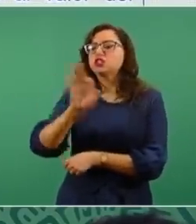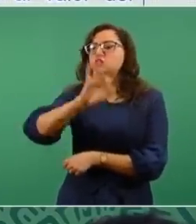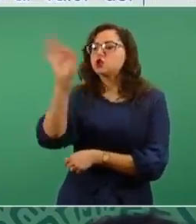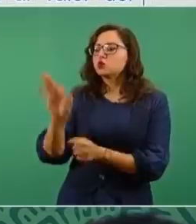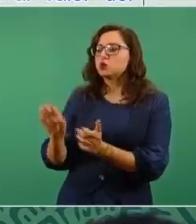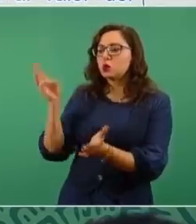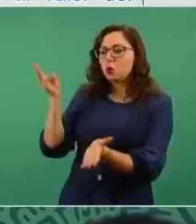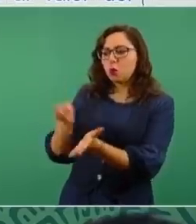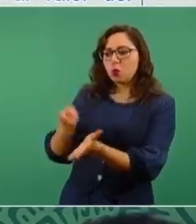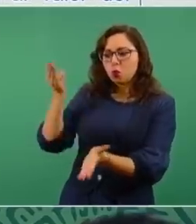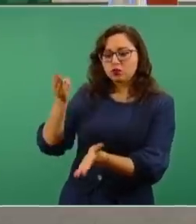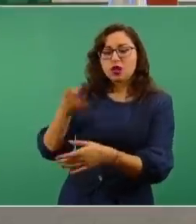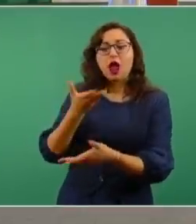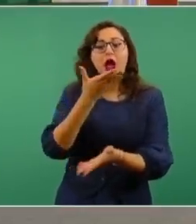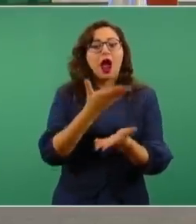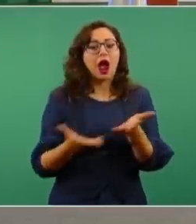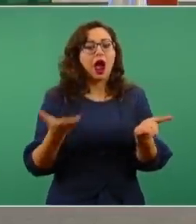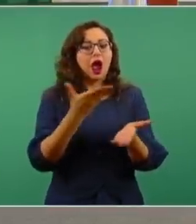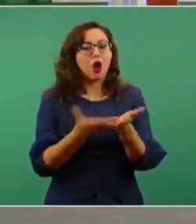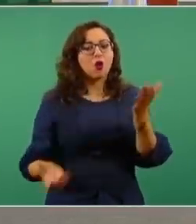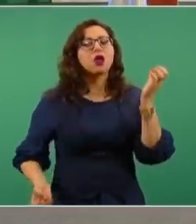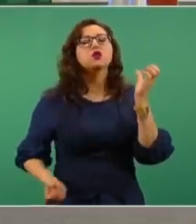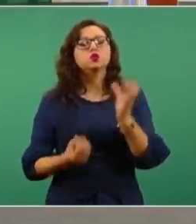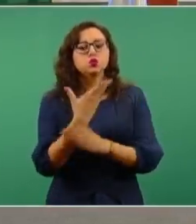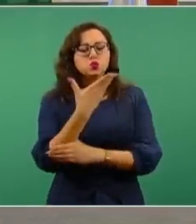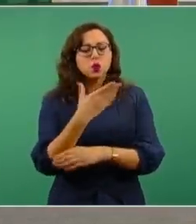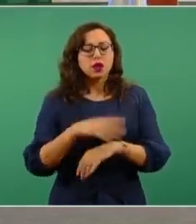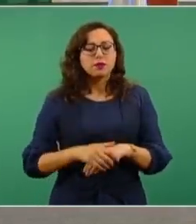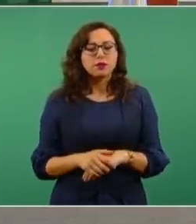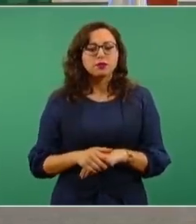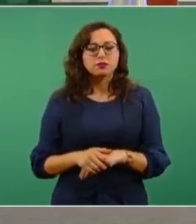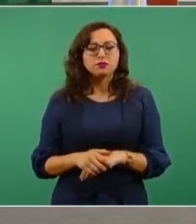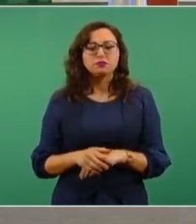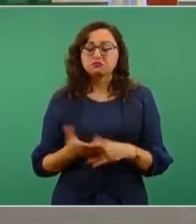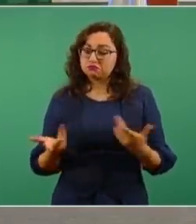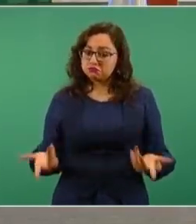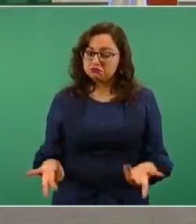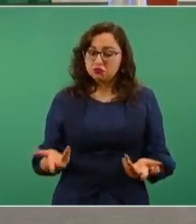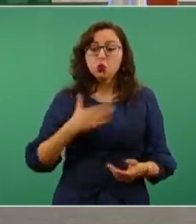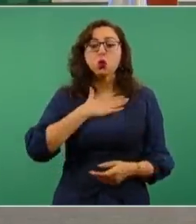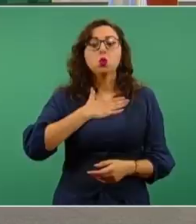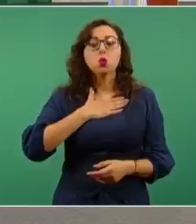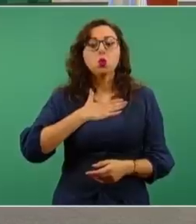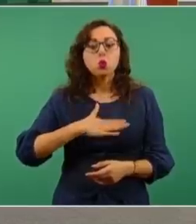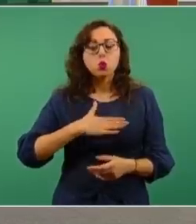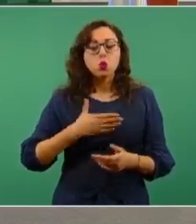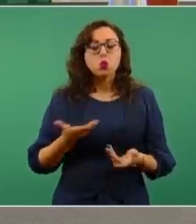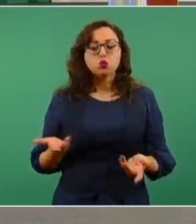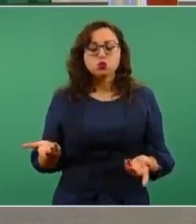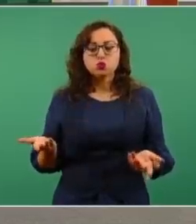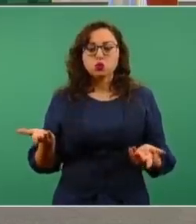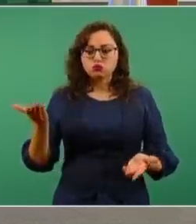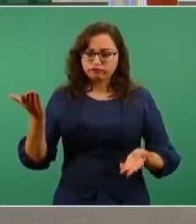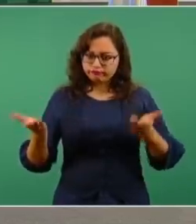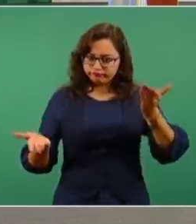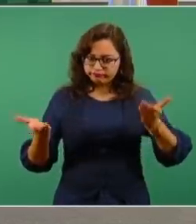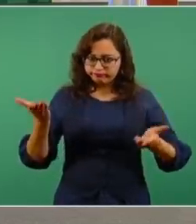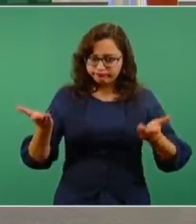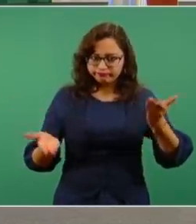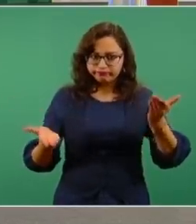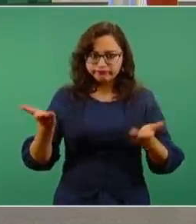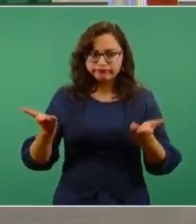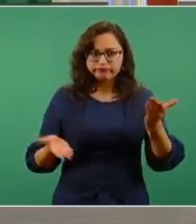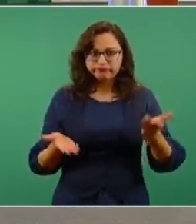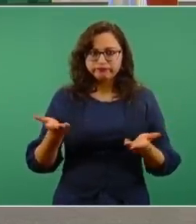contrato. En el nuevo ya se establecen penas equitativas y bilaterales con